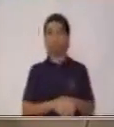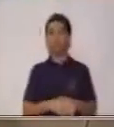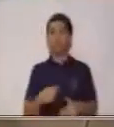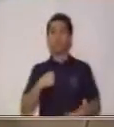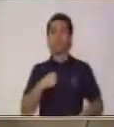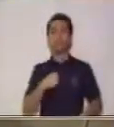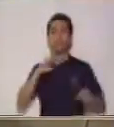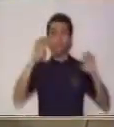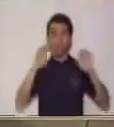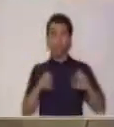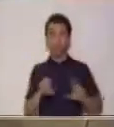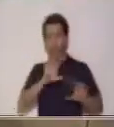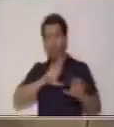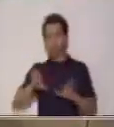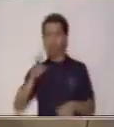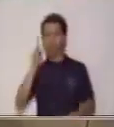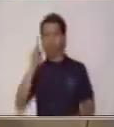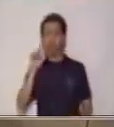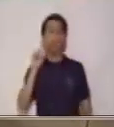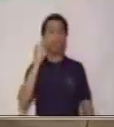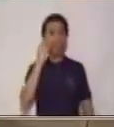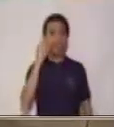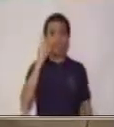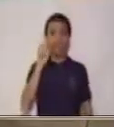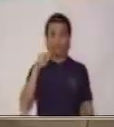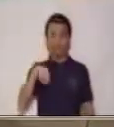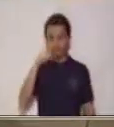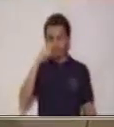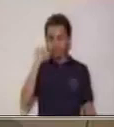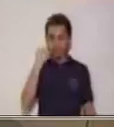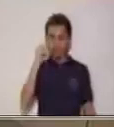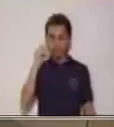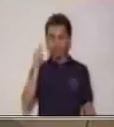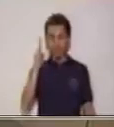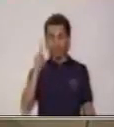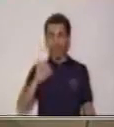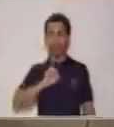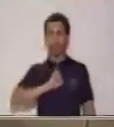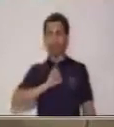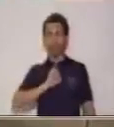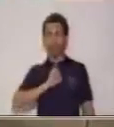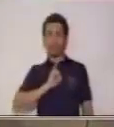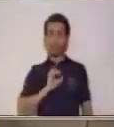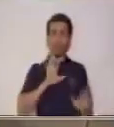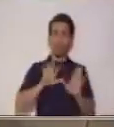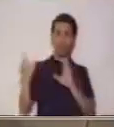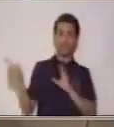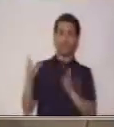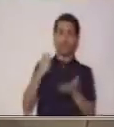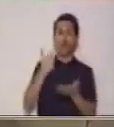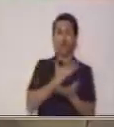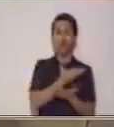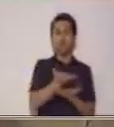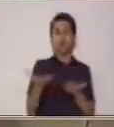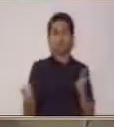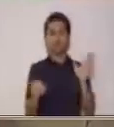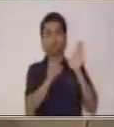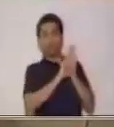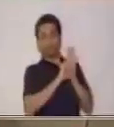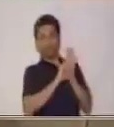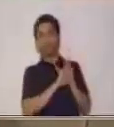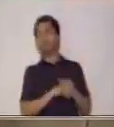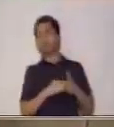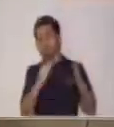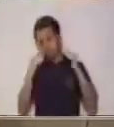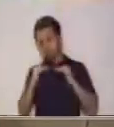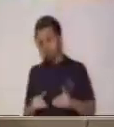Viene otra parte dentro de la estructura que corresponde al eslogan. El eslogan también